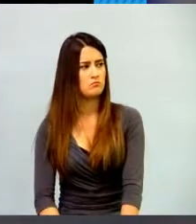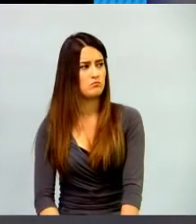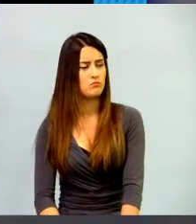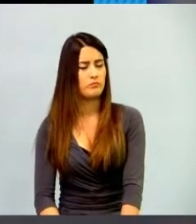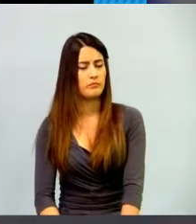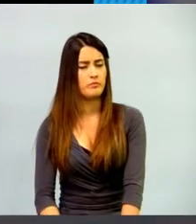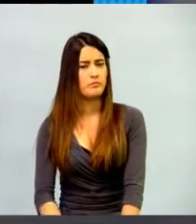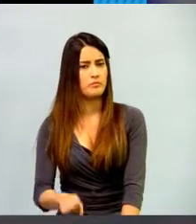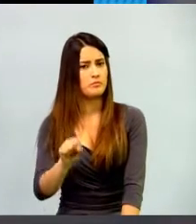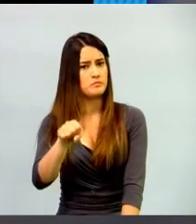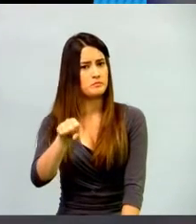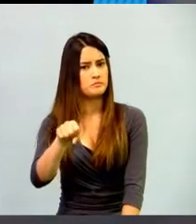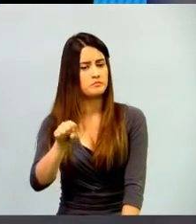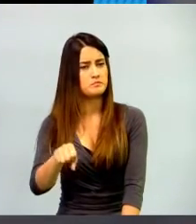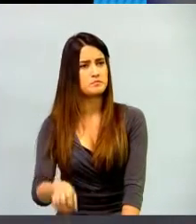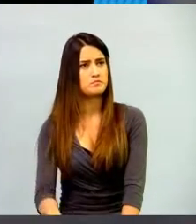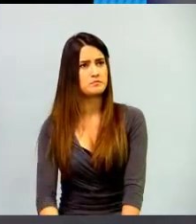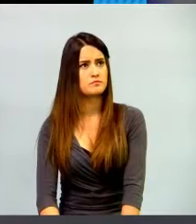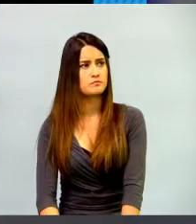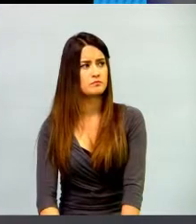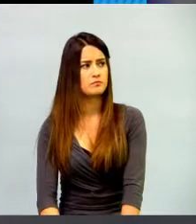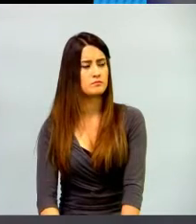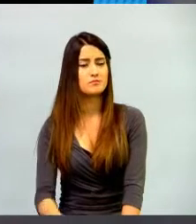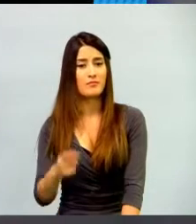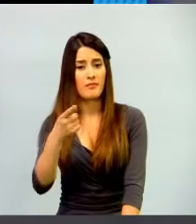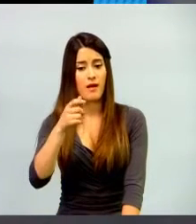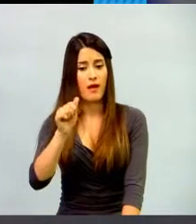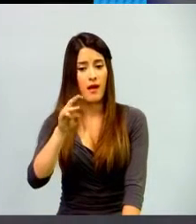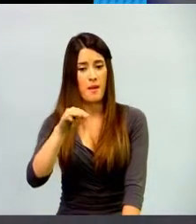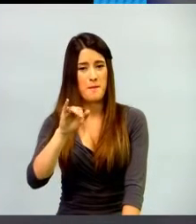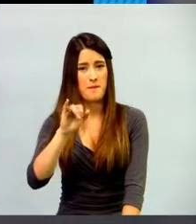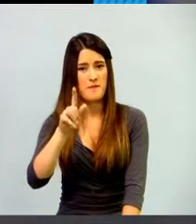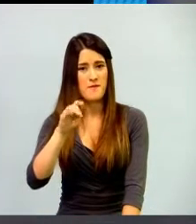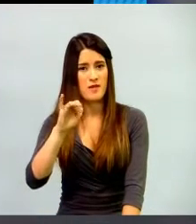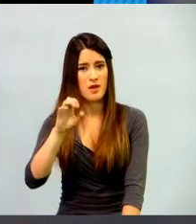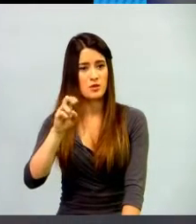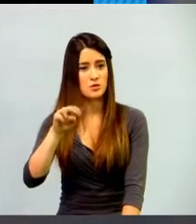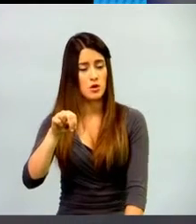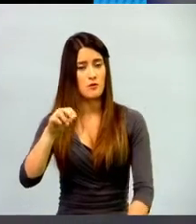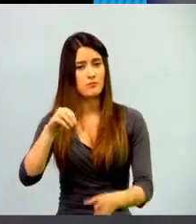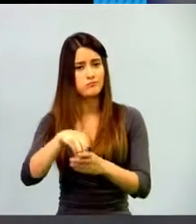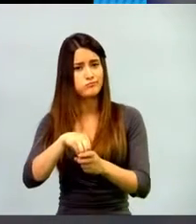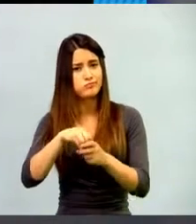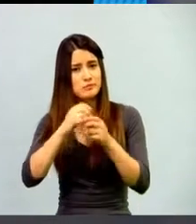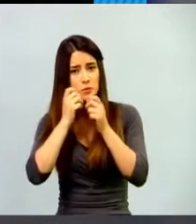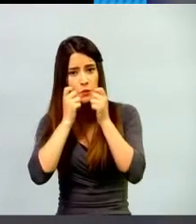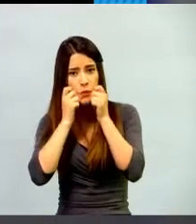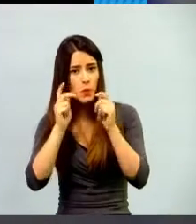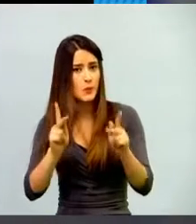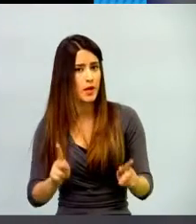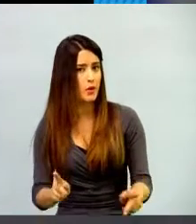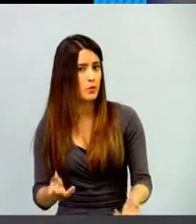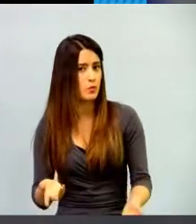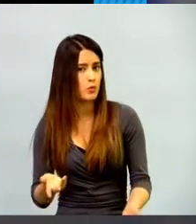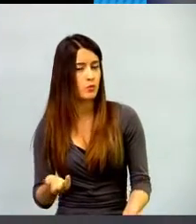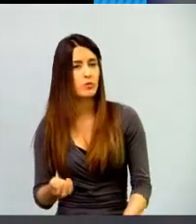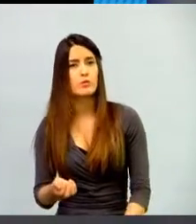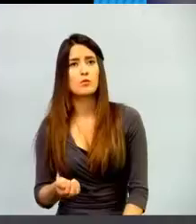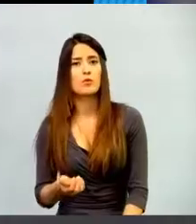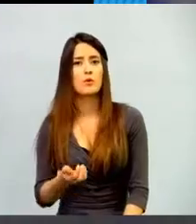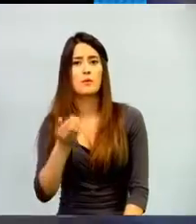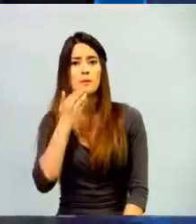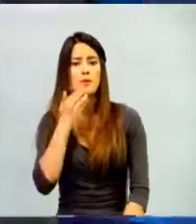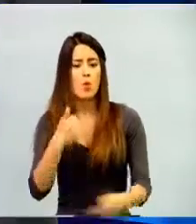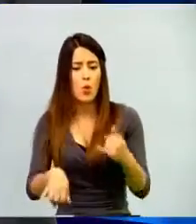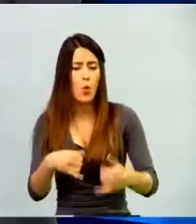momentos, es lo humano en la gamificación. Si uno se pone a pensar en los juegos normales, ¿uno con quién